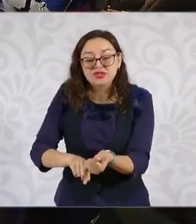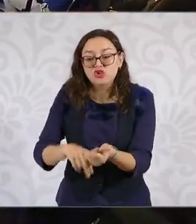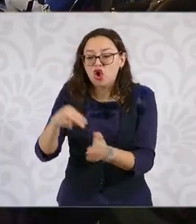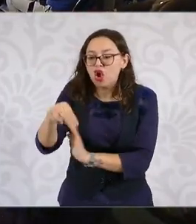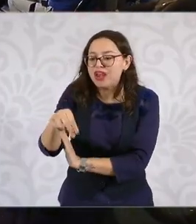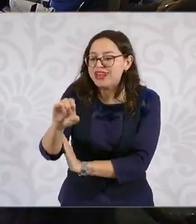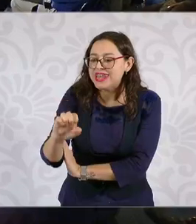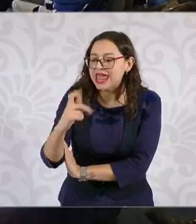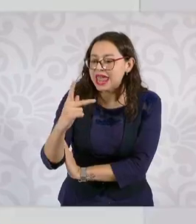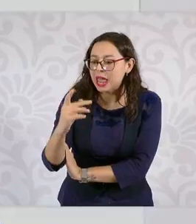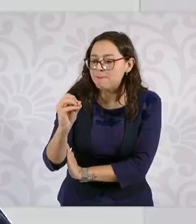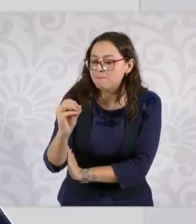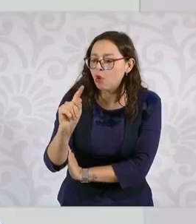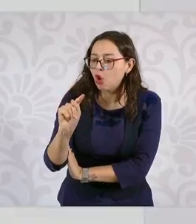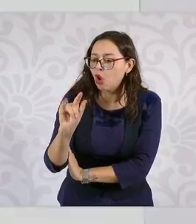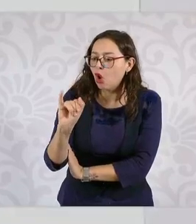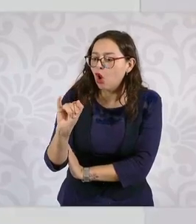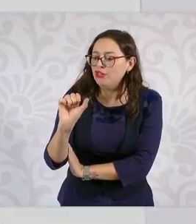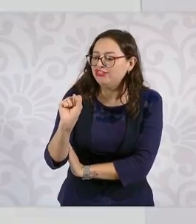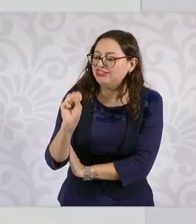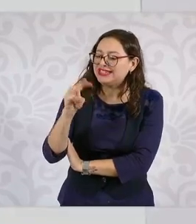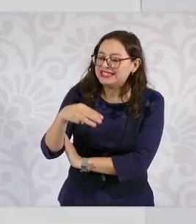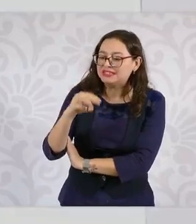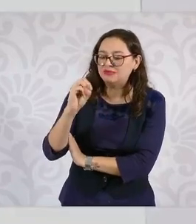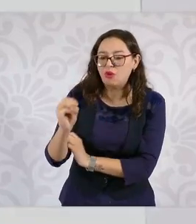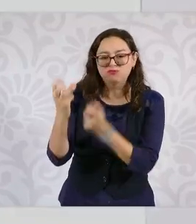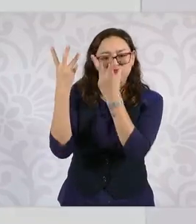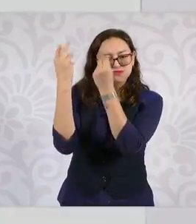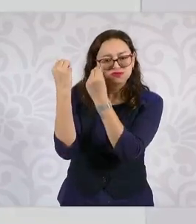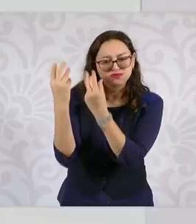nepotismo? Que familiares